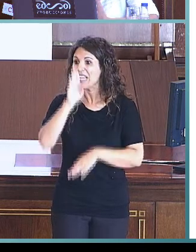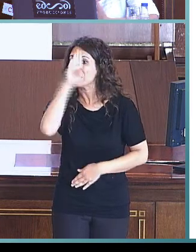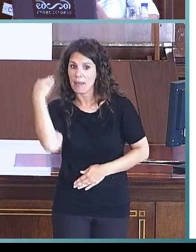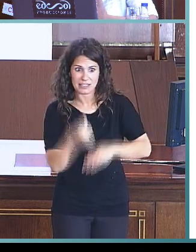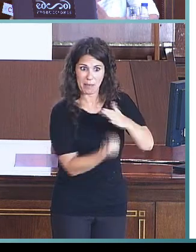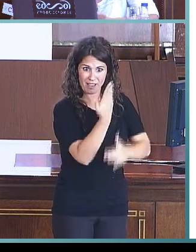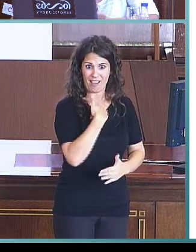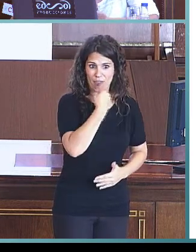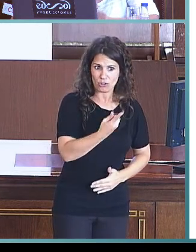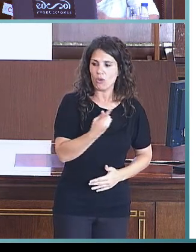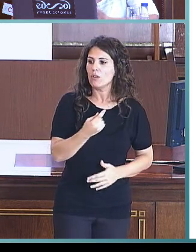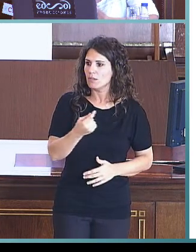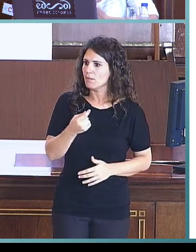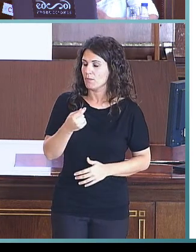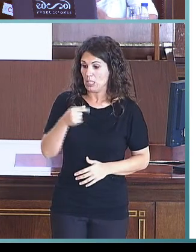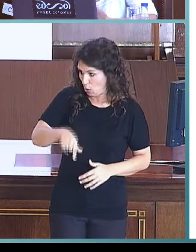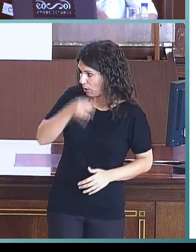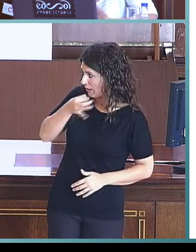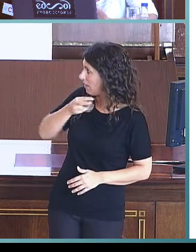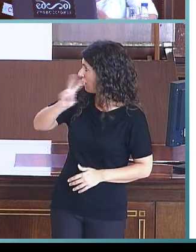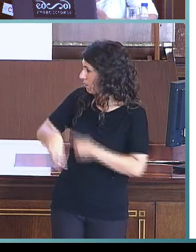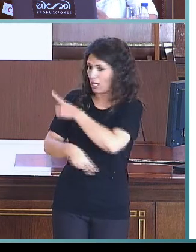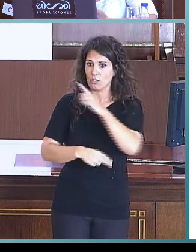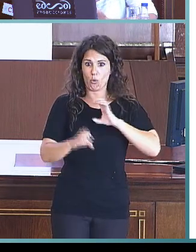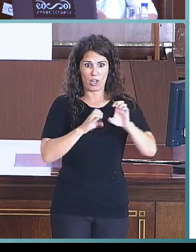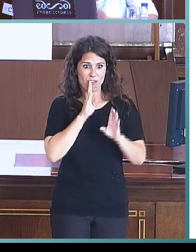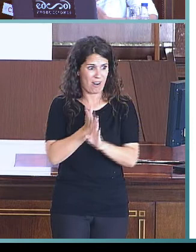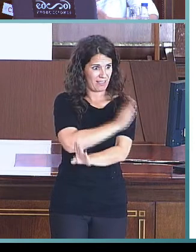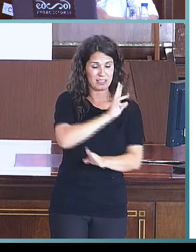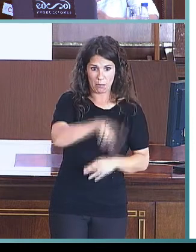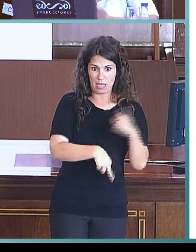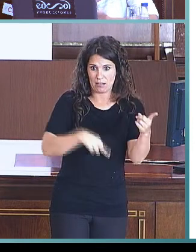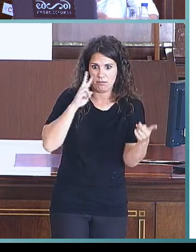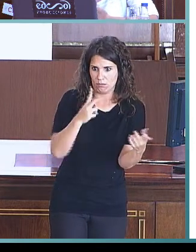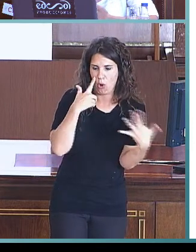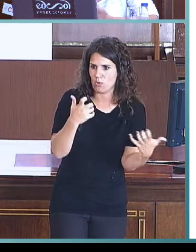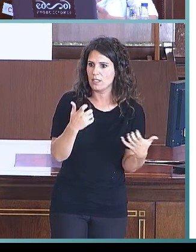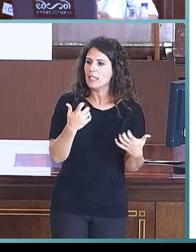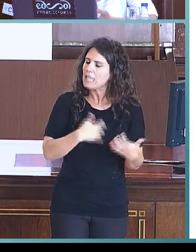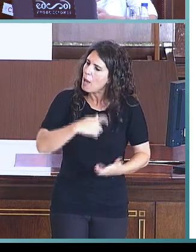ya hemos visto esta misma tarde en la comunicación anterior también, ya empiezan a existir y se están impulsando